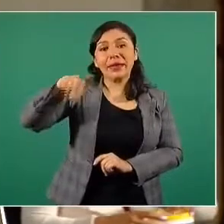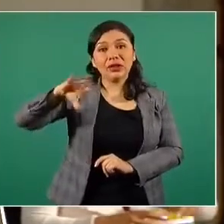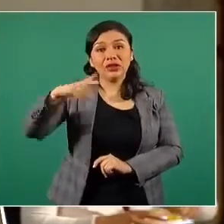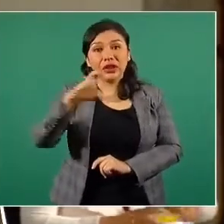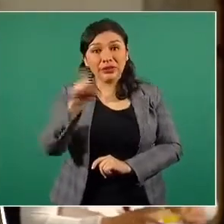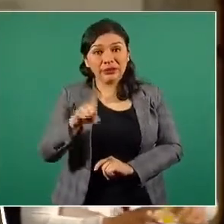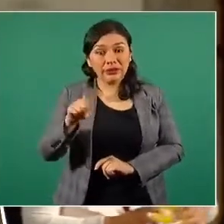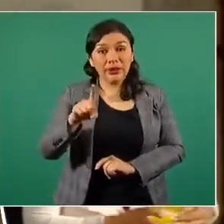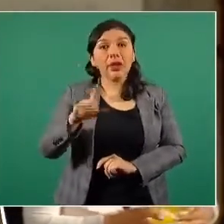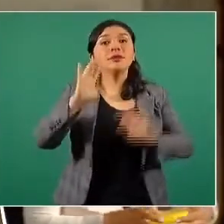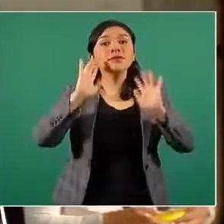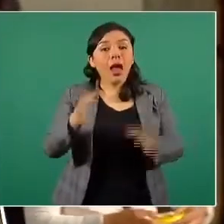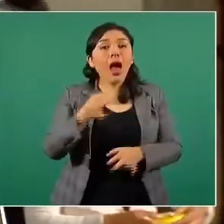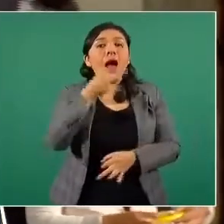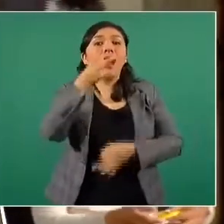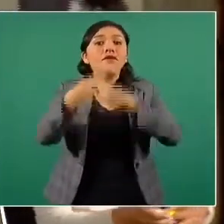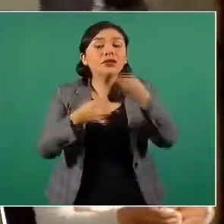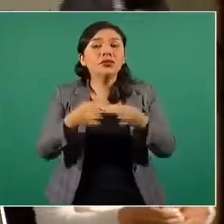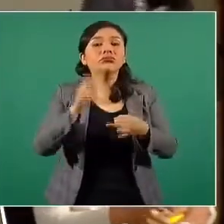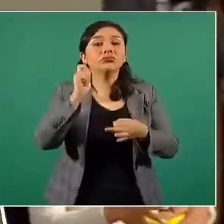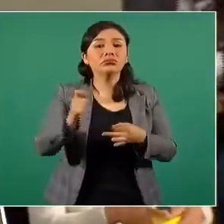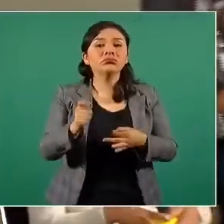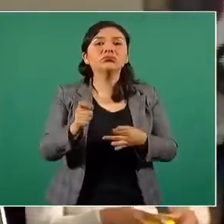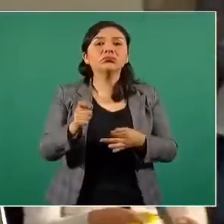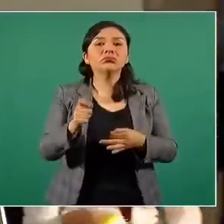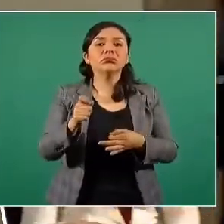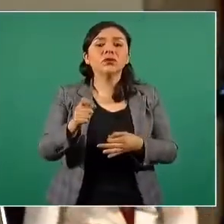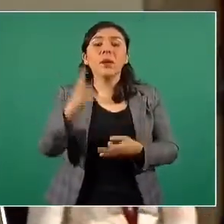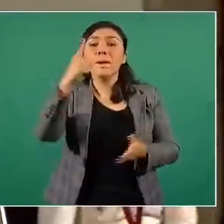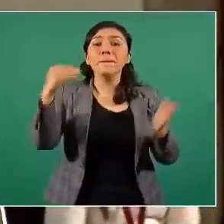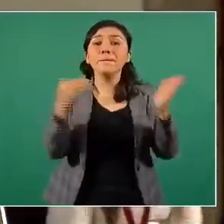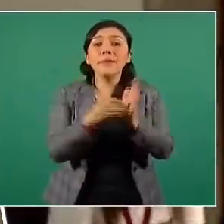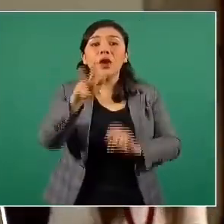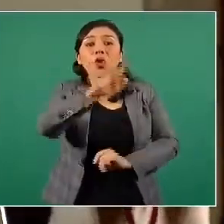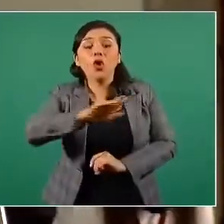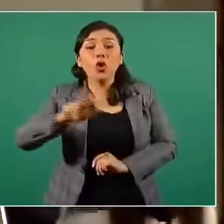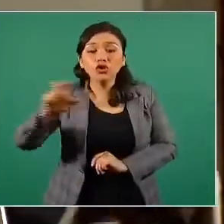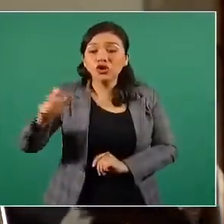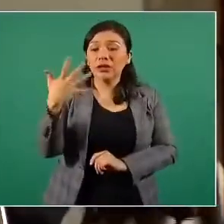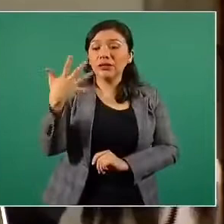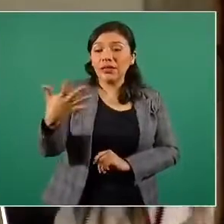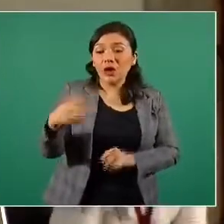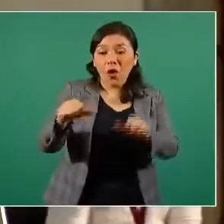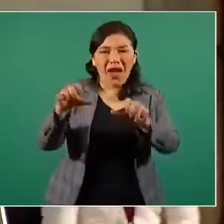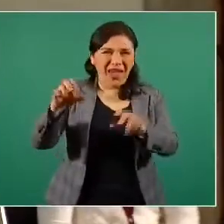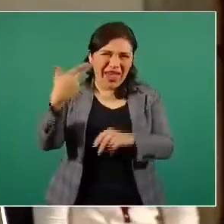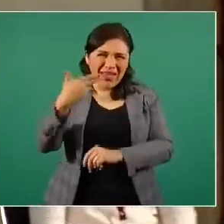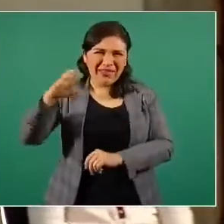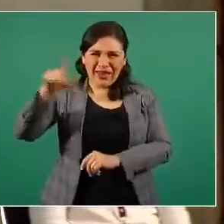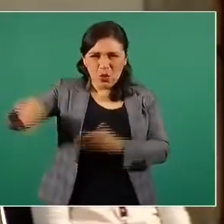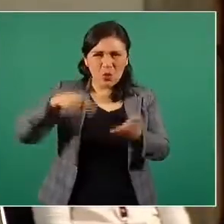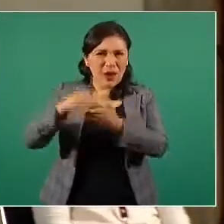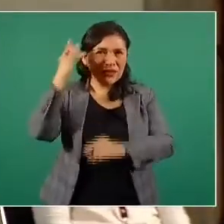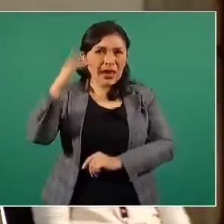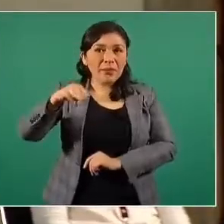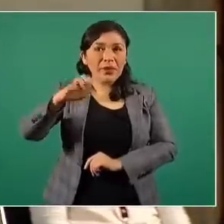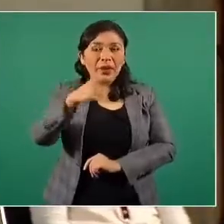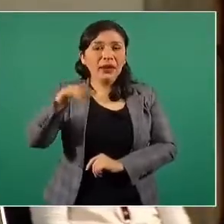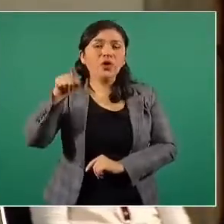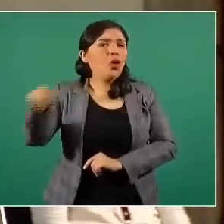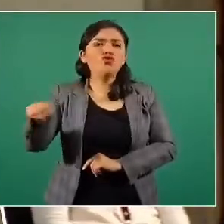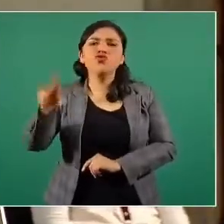comunicó que las famosas mil ochocientas cinco hectáreas de San Miguelito quedarán